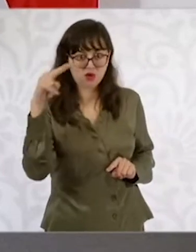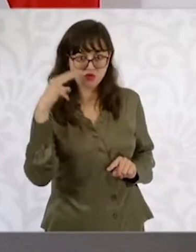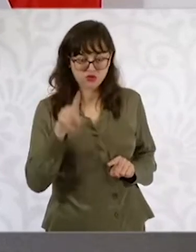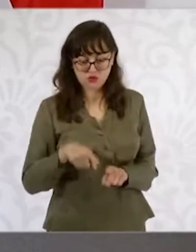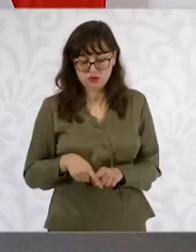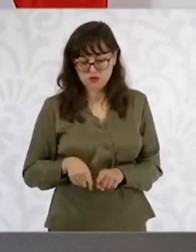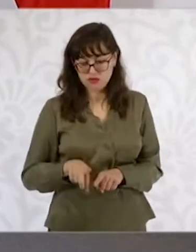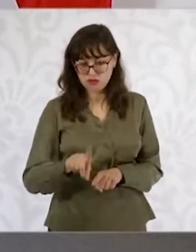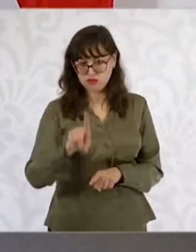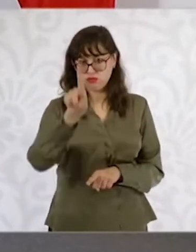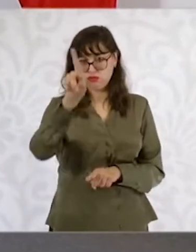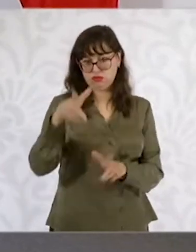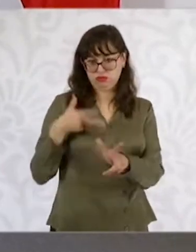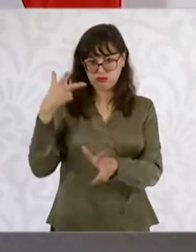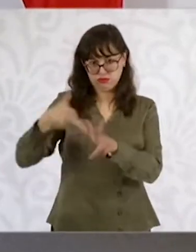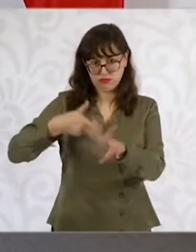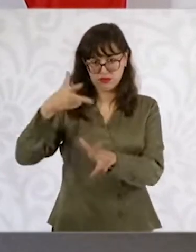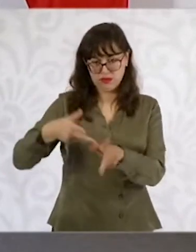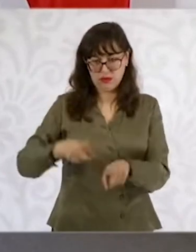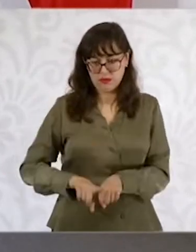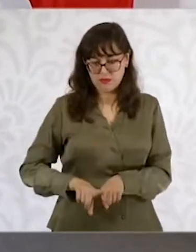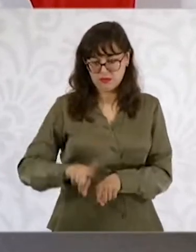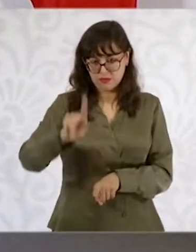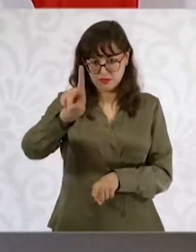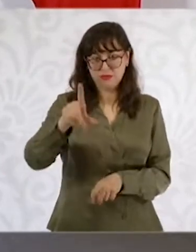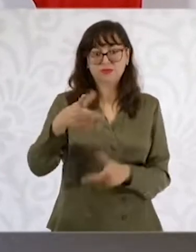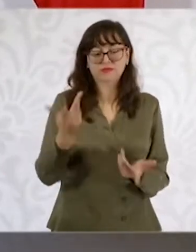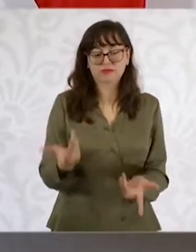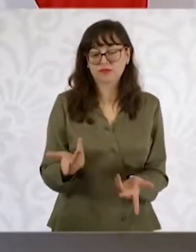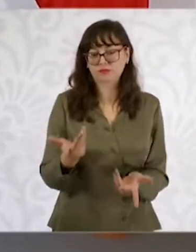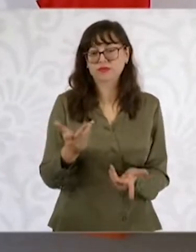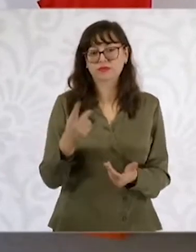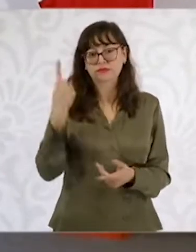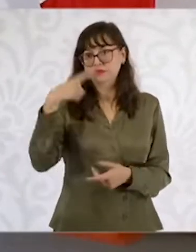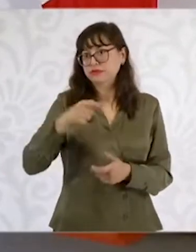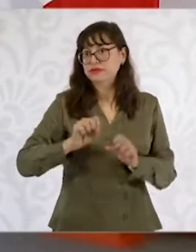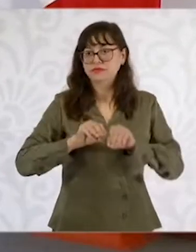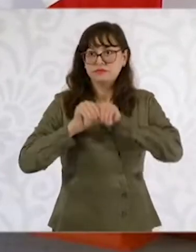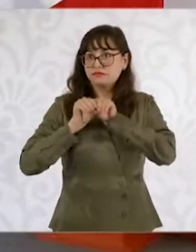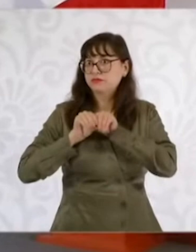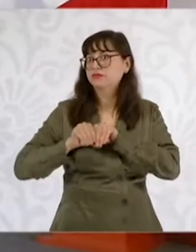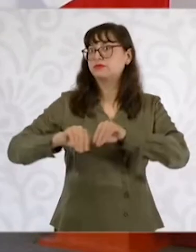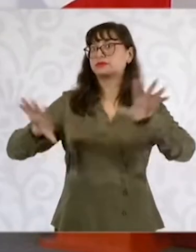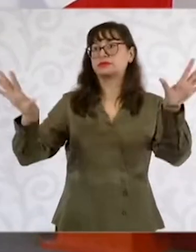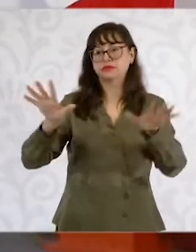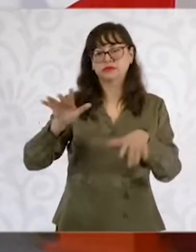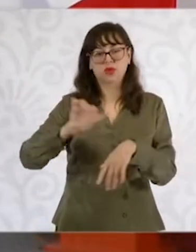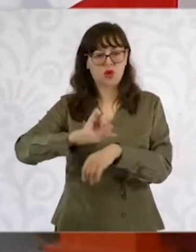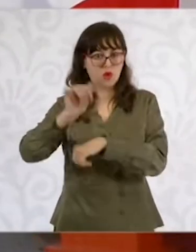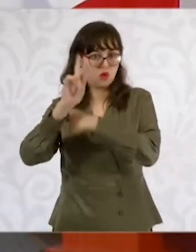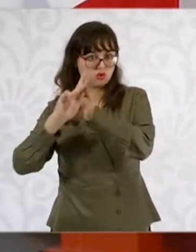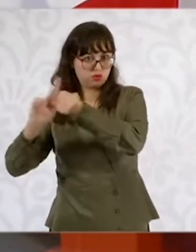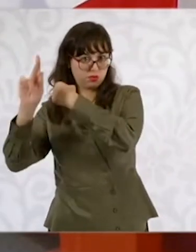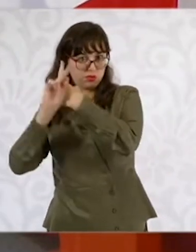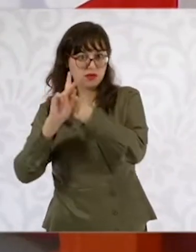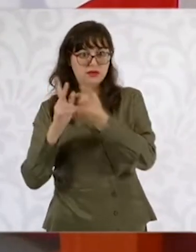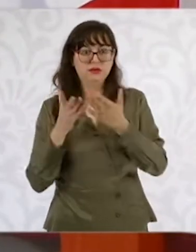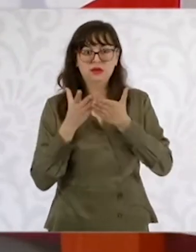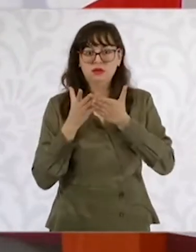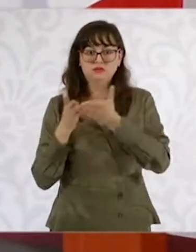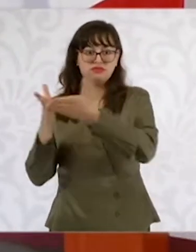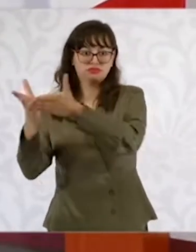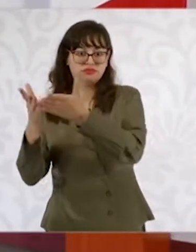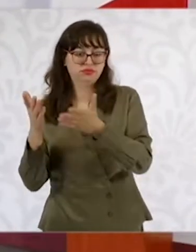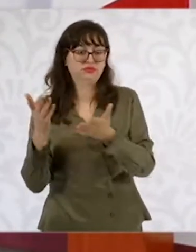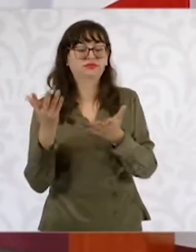no solo involucra a empresarios mexicanos, sino también a inversionistas estadounidenses que tienen negocios en México. Según la presidenta, este diálogo bilateral se